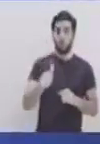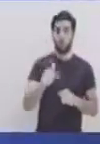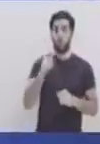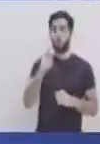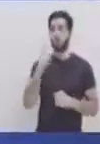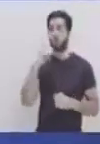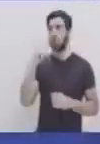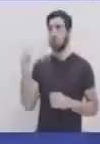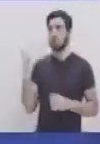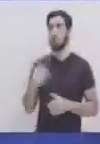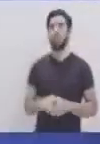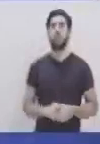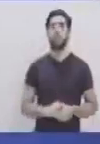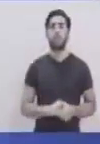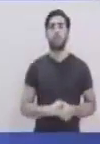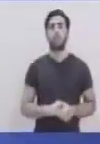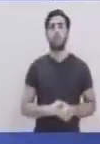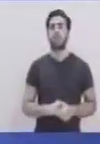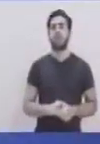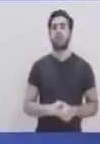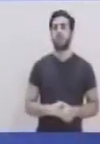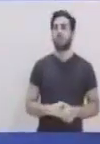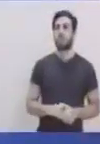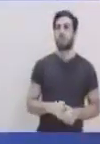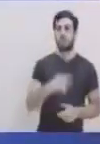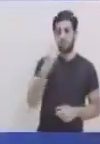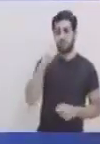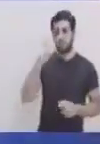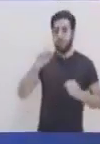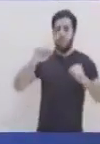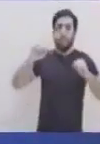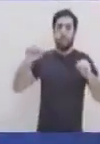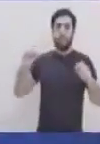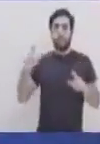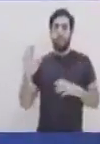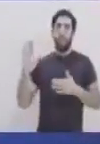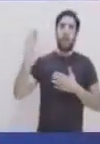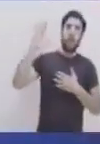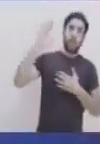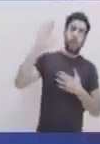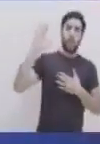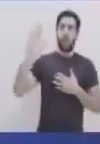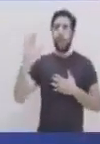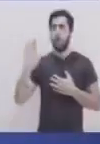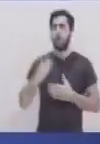luego que entre en calor paso a lo que son mis estiramientos laterales